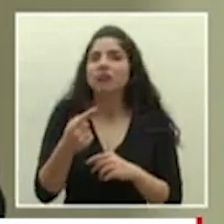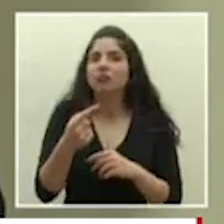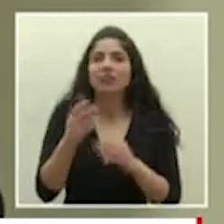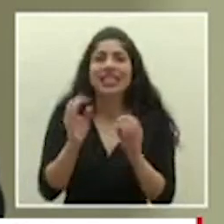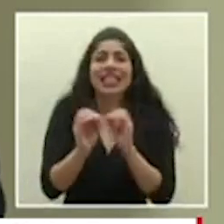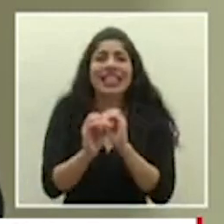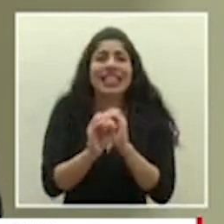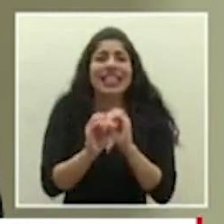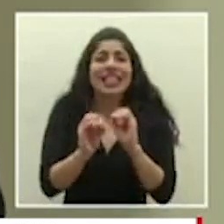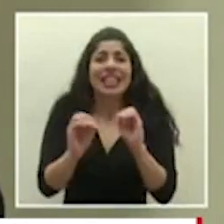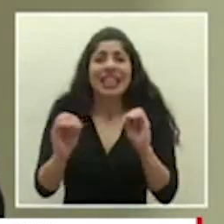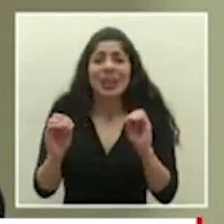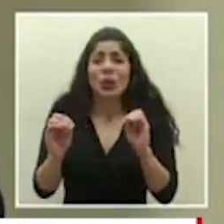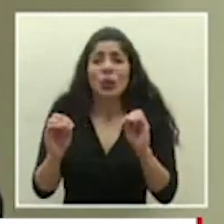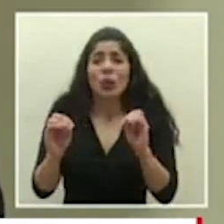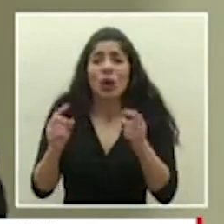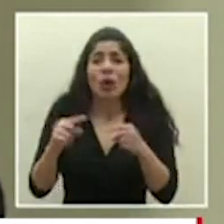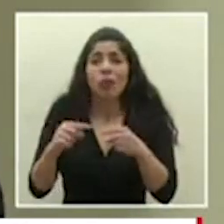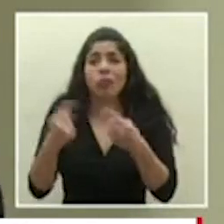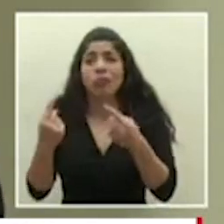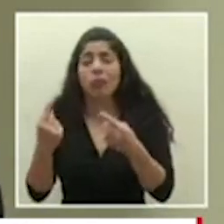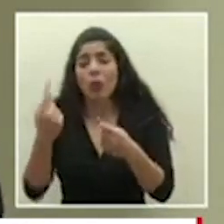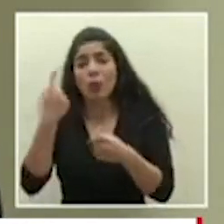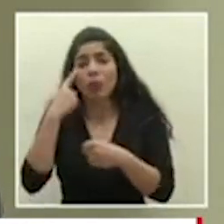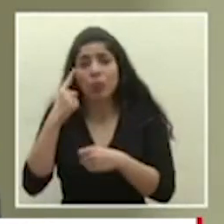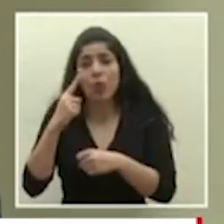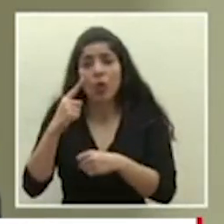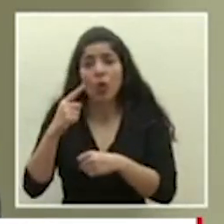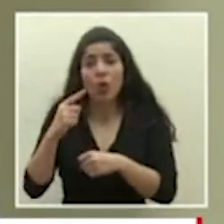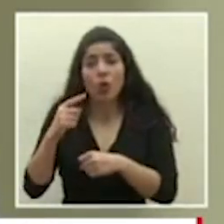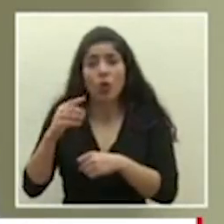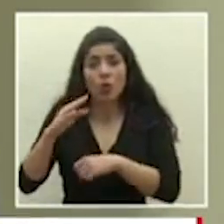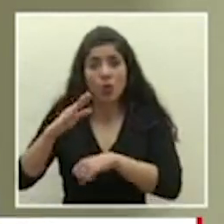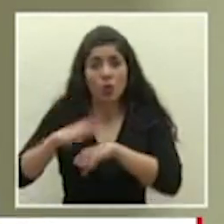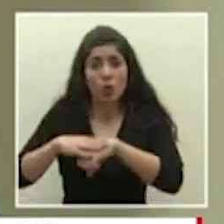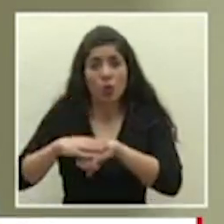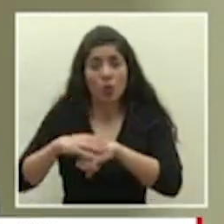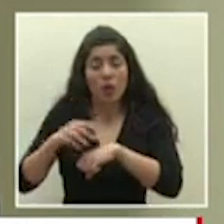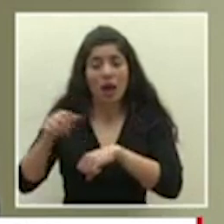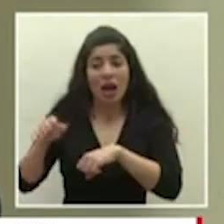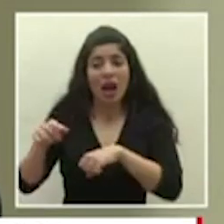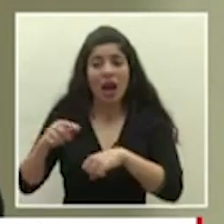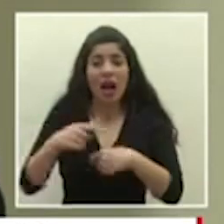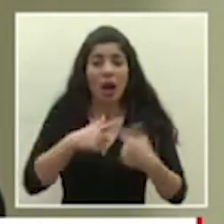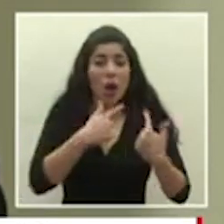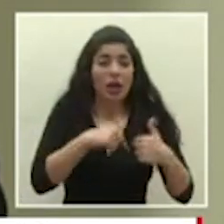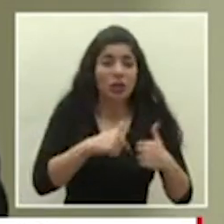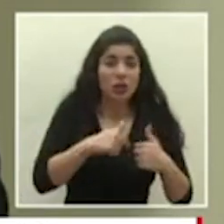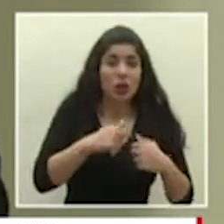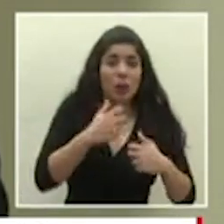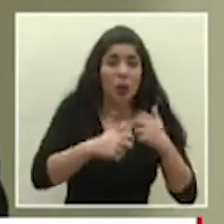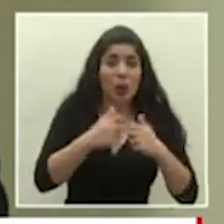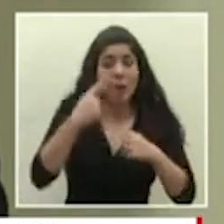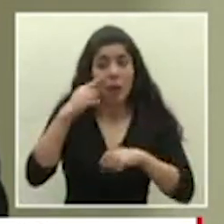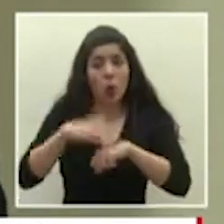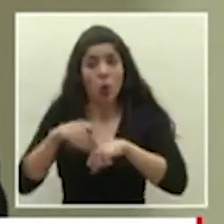solo caso con un evento adverso que tenga que ver con un evento cardiovascular y esperamos